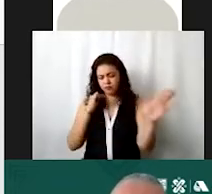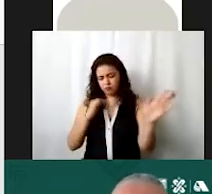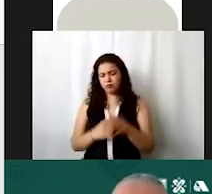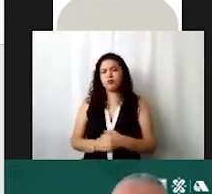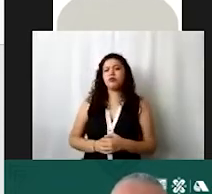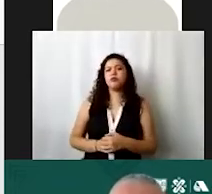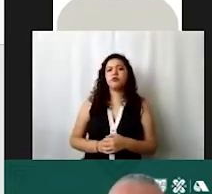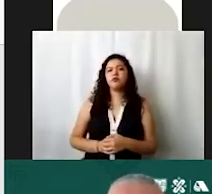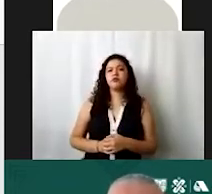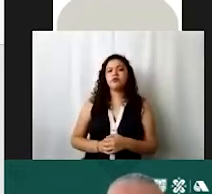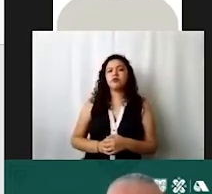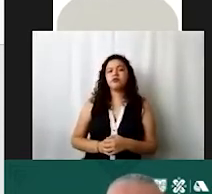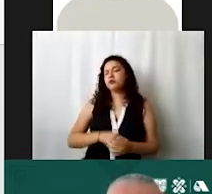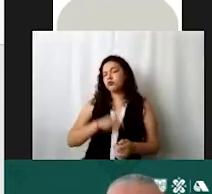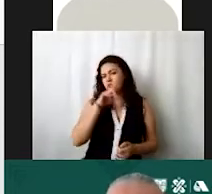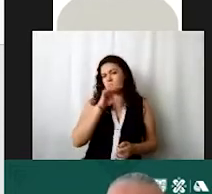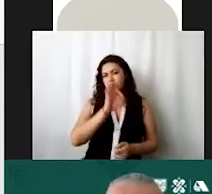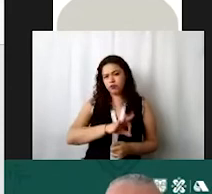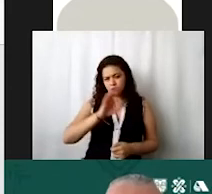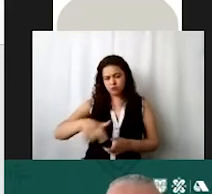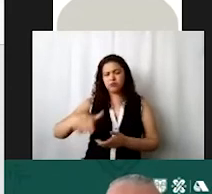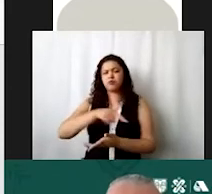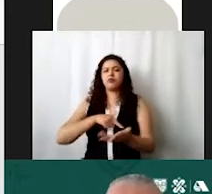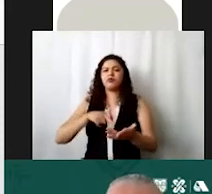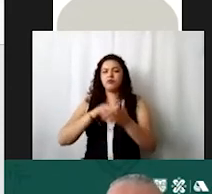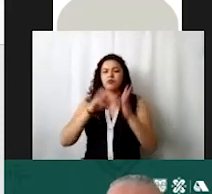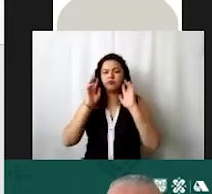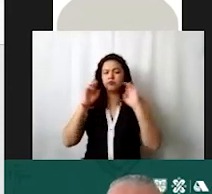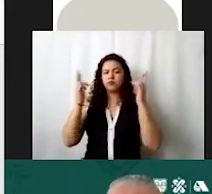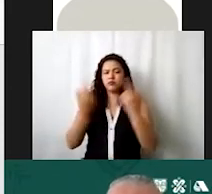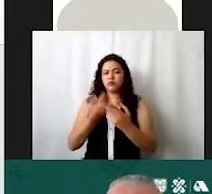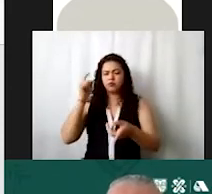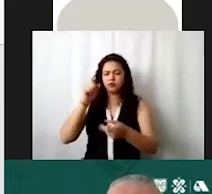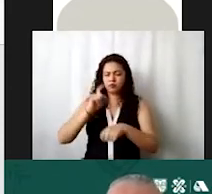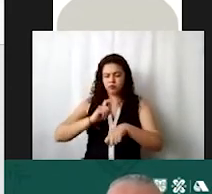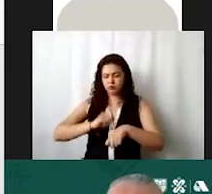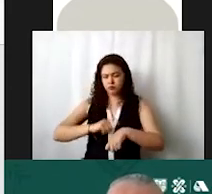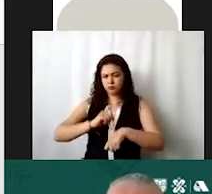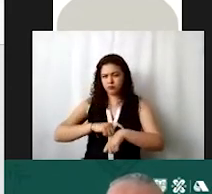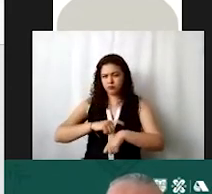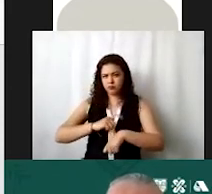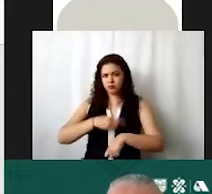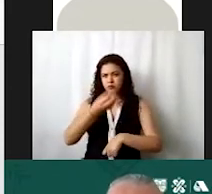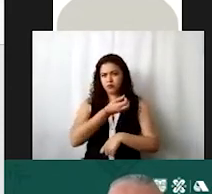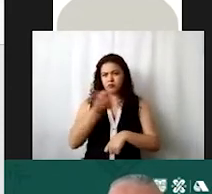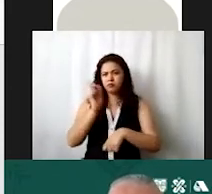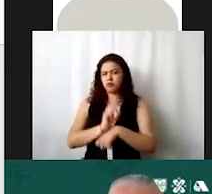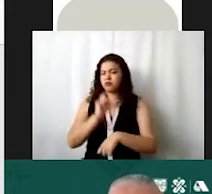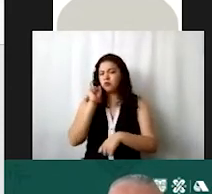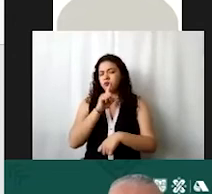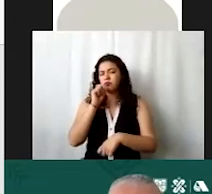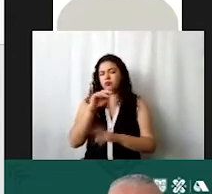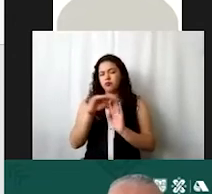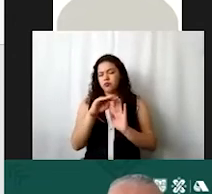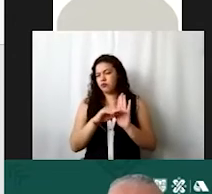convocatoria de otra fecha donde será la sesión la hora el orden del día todo lo que se verá en ella